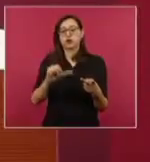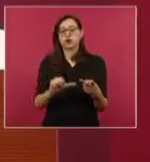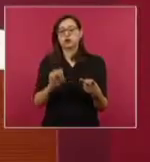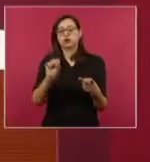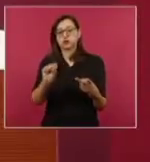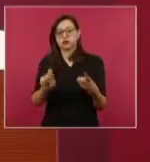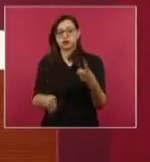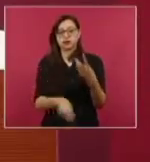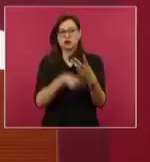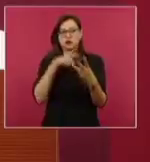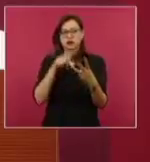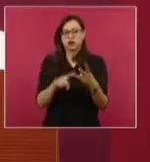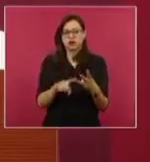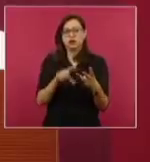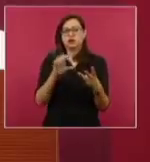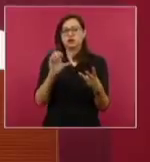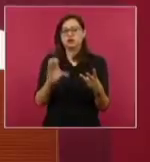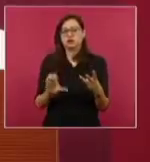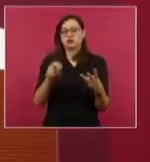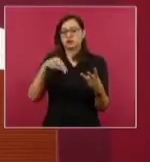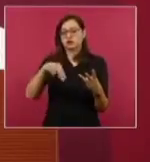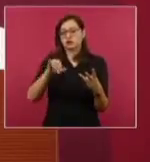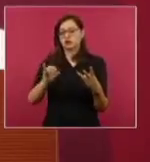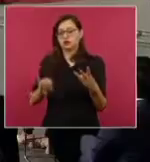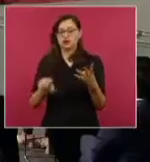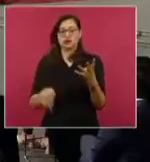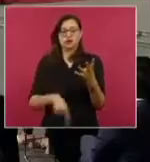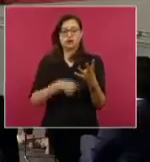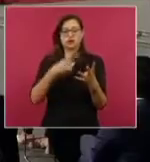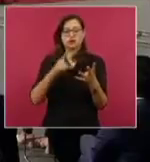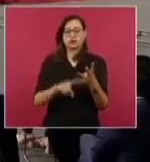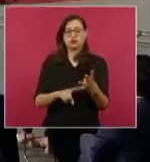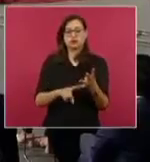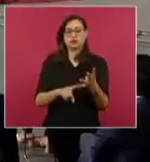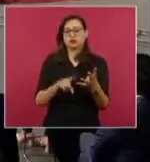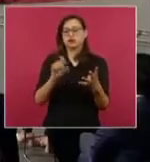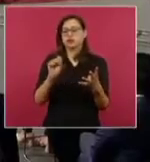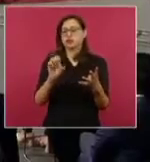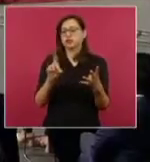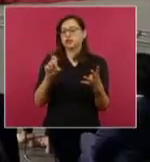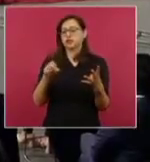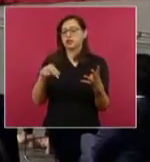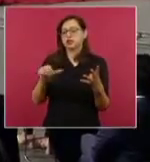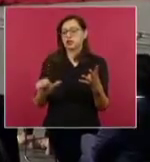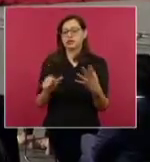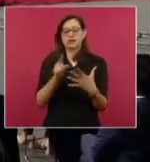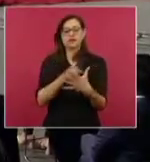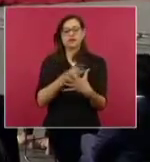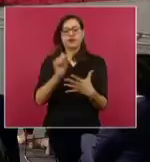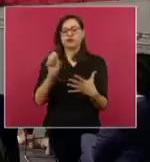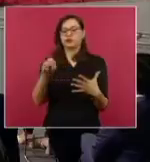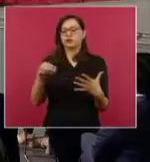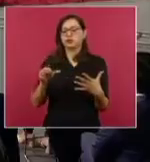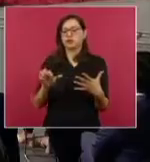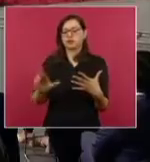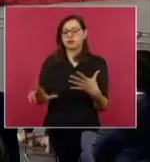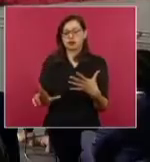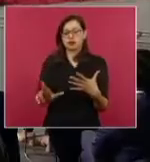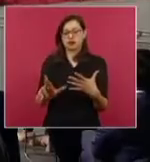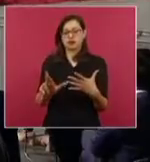del Centro Nacional de Inteligencia, de la Secretaría de la Defensa Nacional, de la Secretaría de Marina,